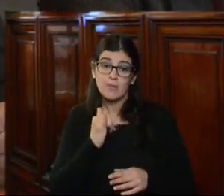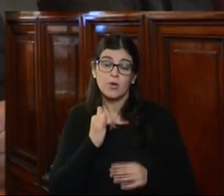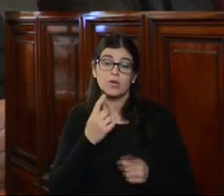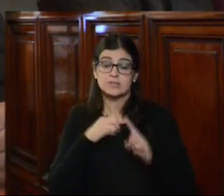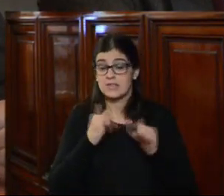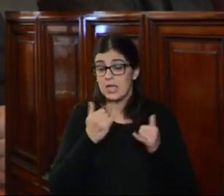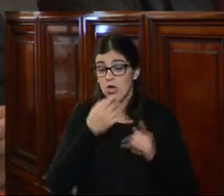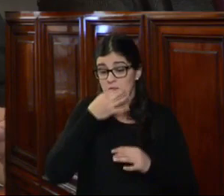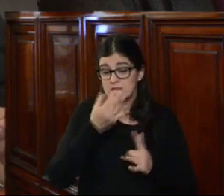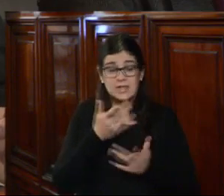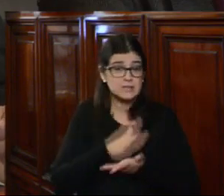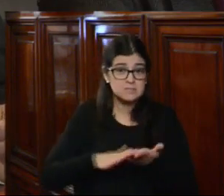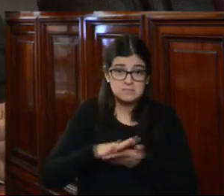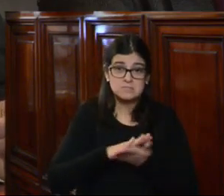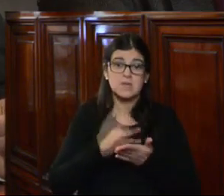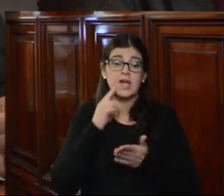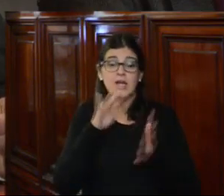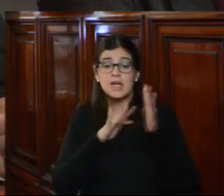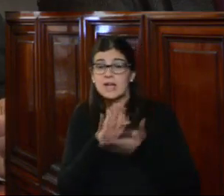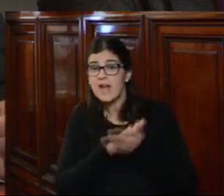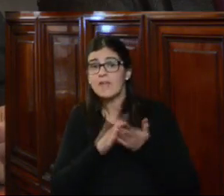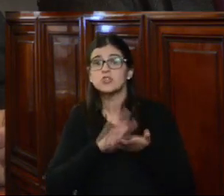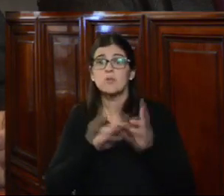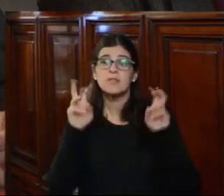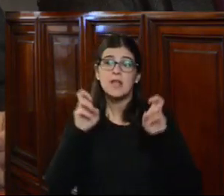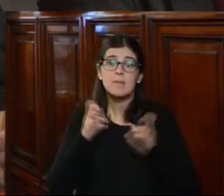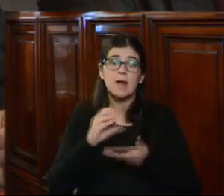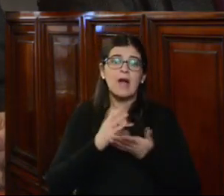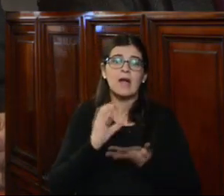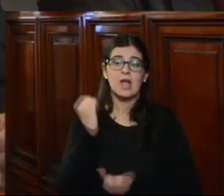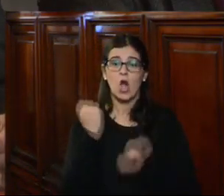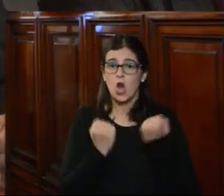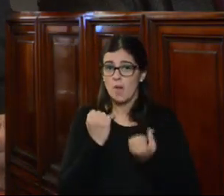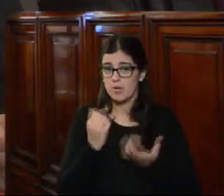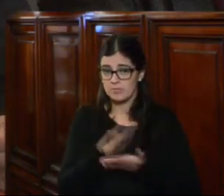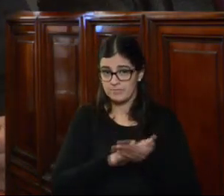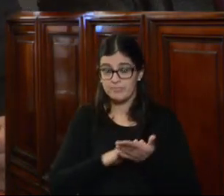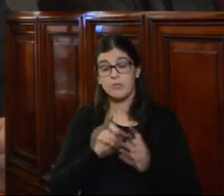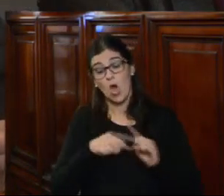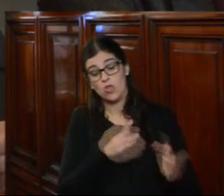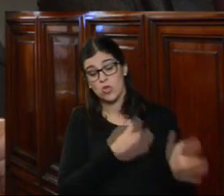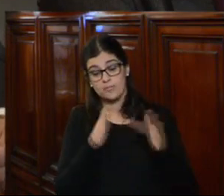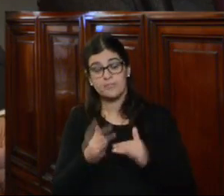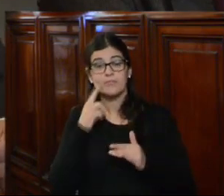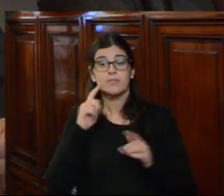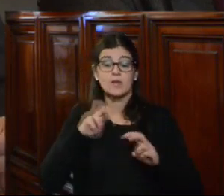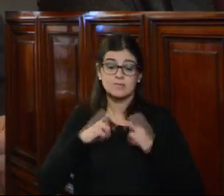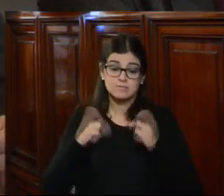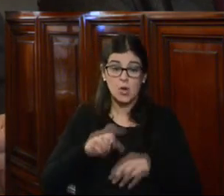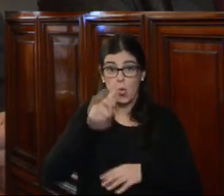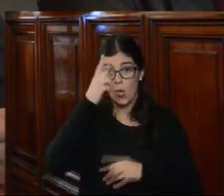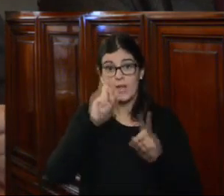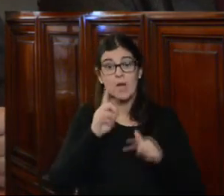ya que no ordena ningún tipo de reparación de tipo económico. Por otra parte, también el Tribunal de Apelaciones de Uruguay